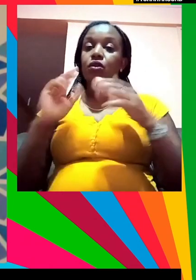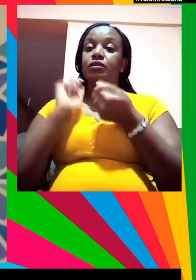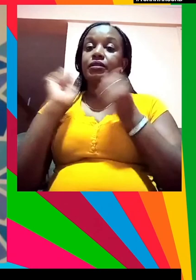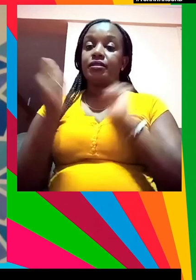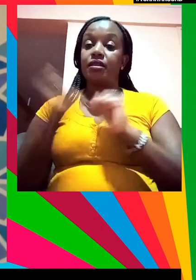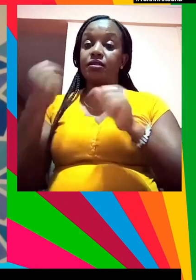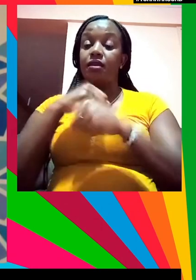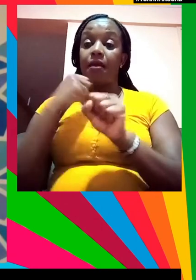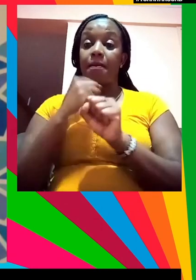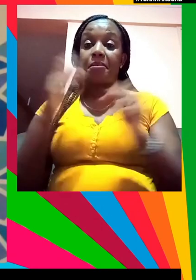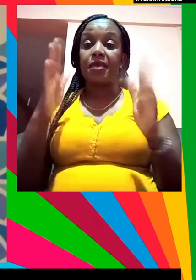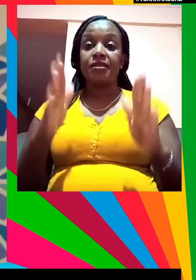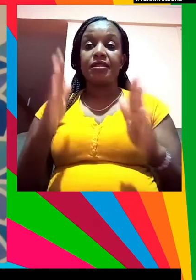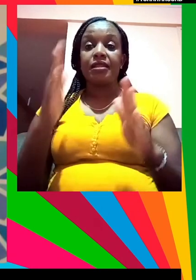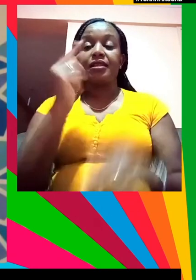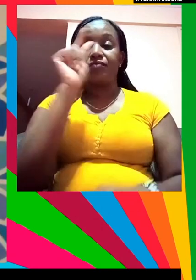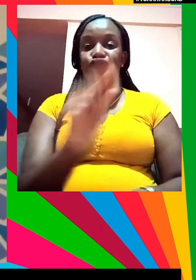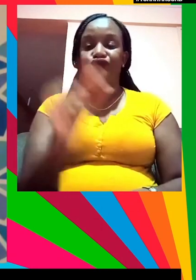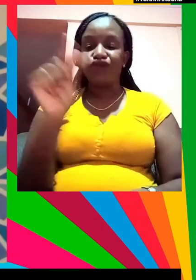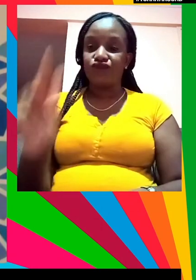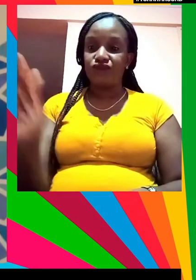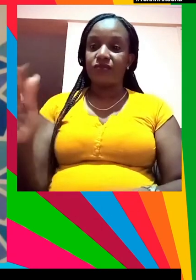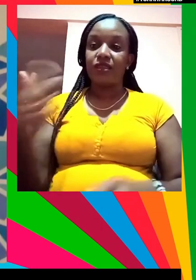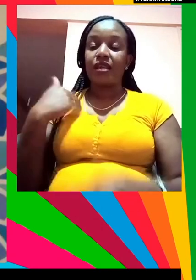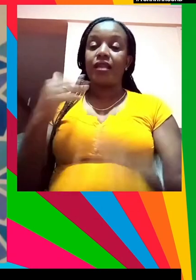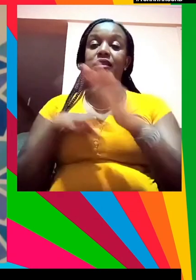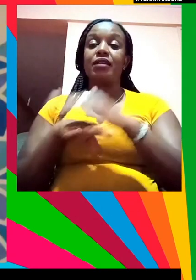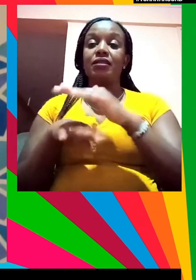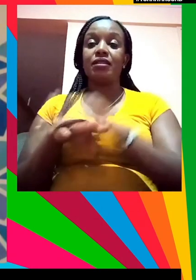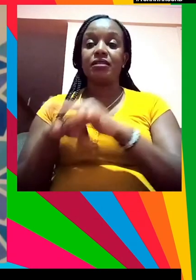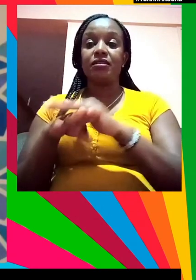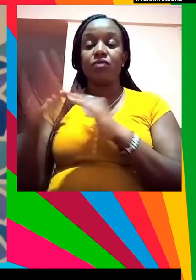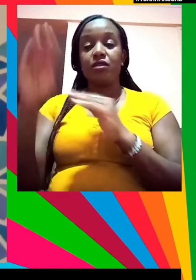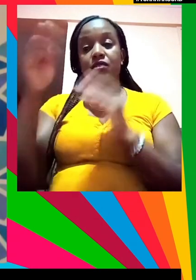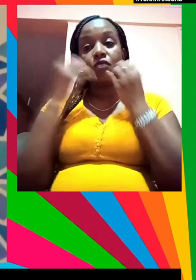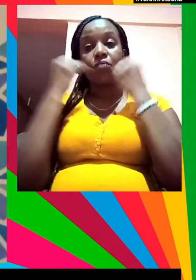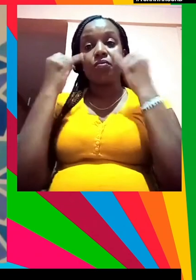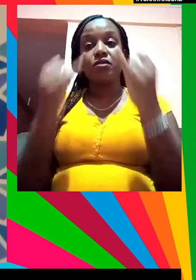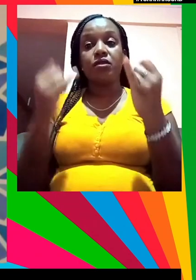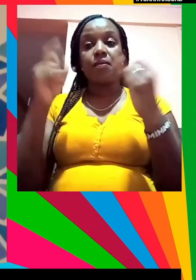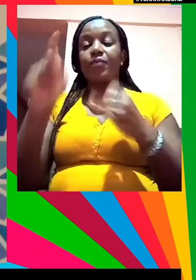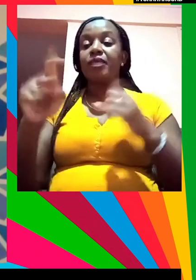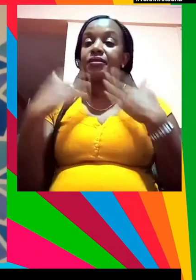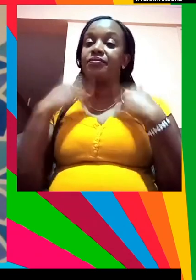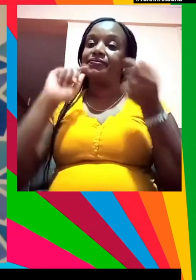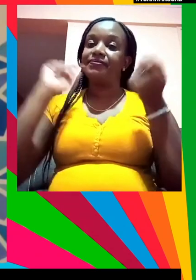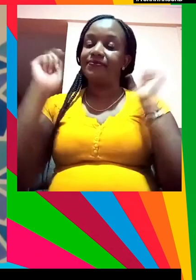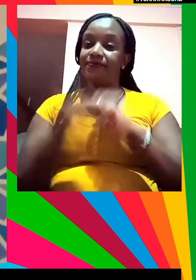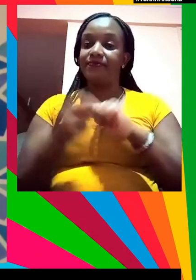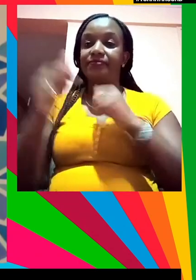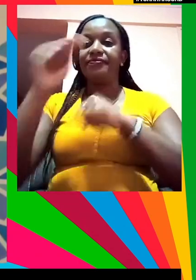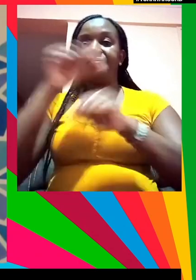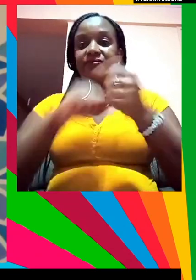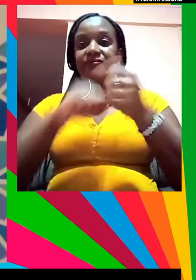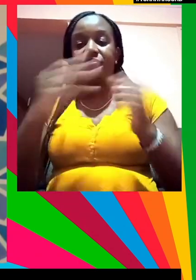responsables políticos o activistas todo el mundo puede cambiar las cosas y pensar en el